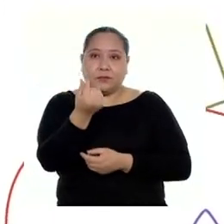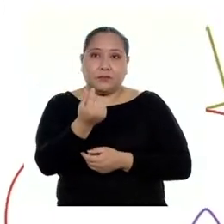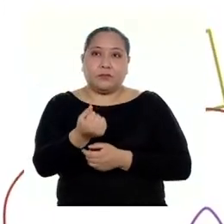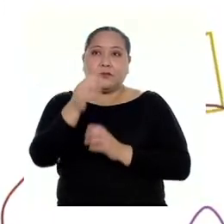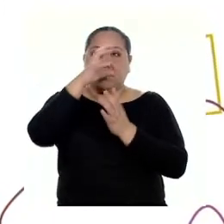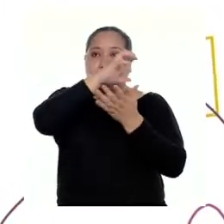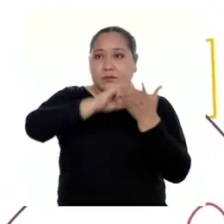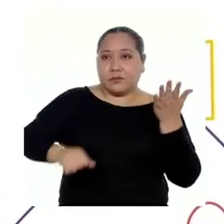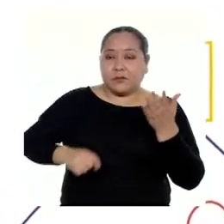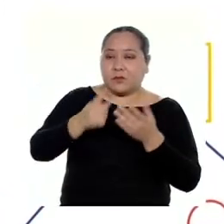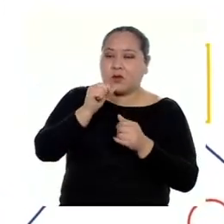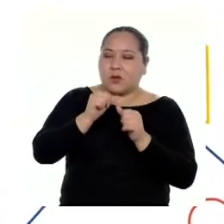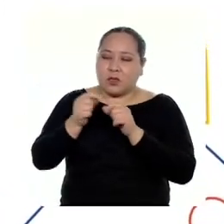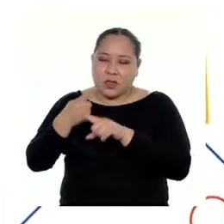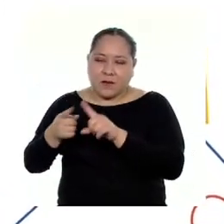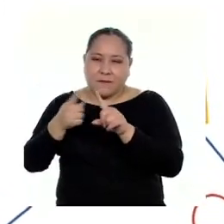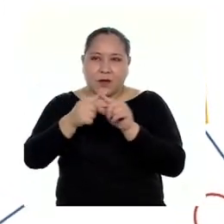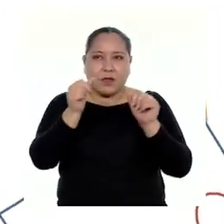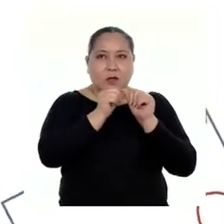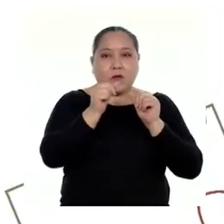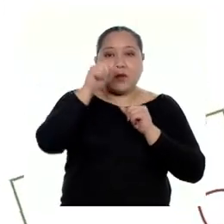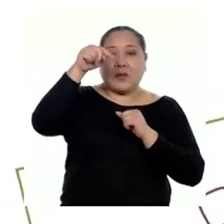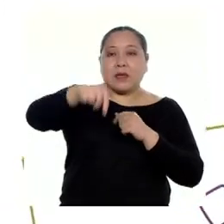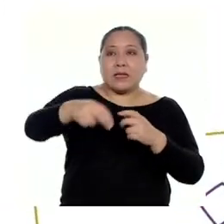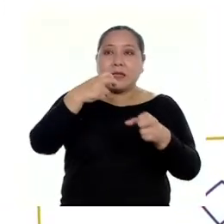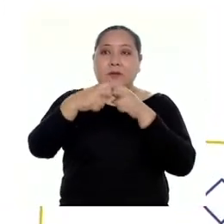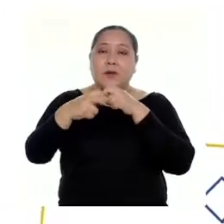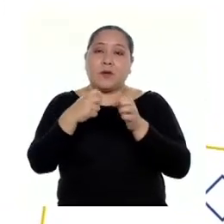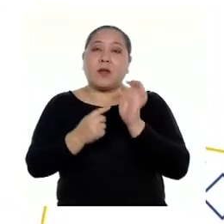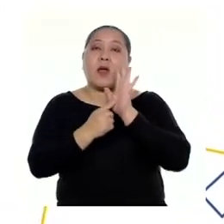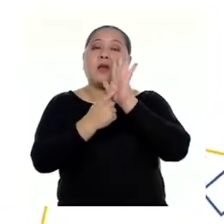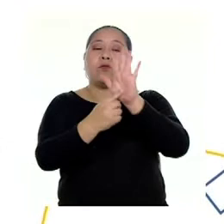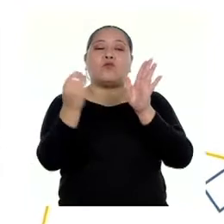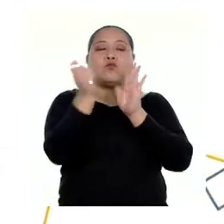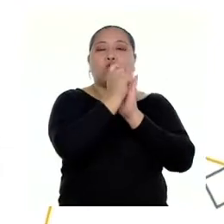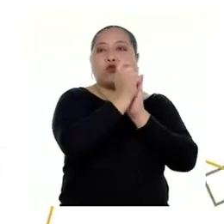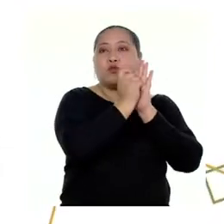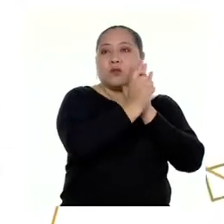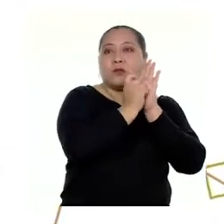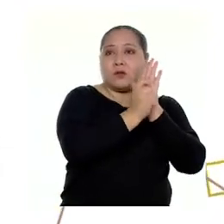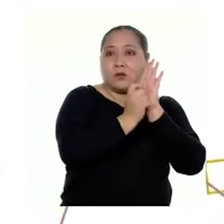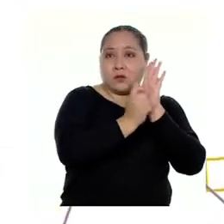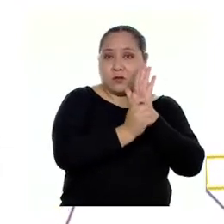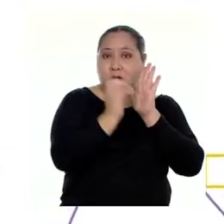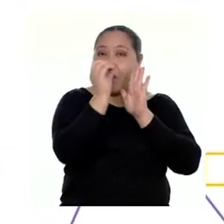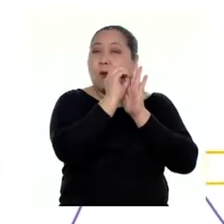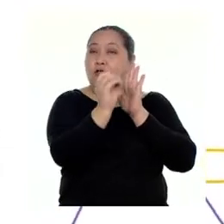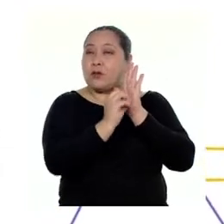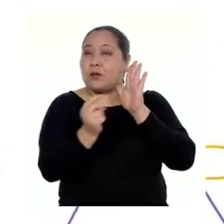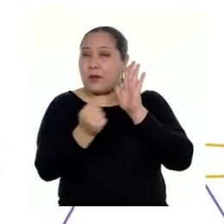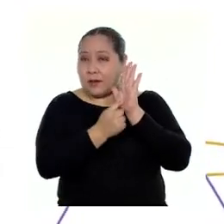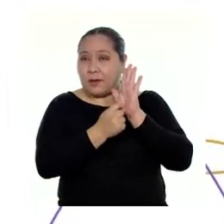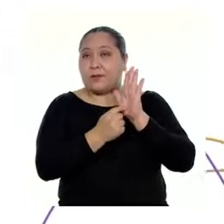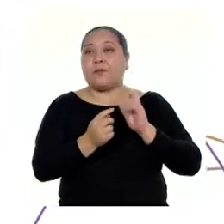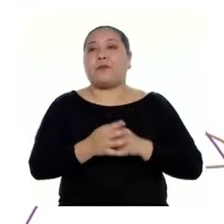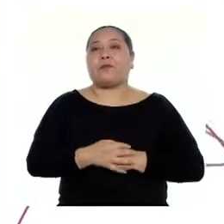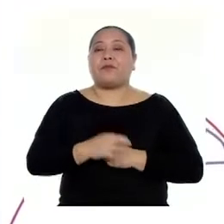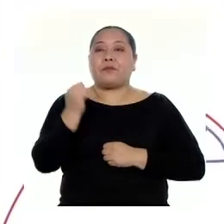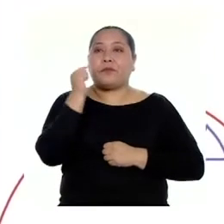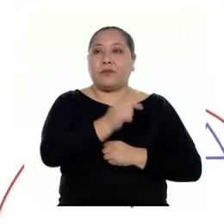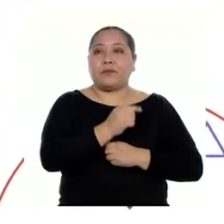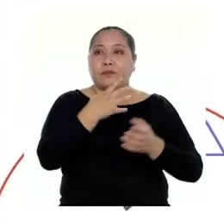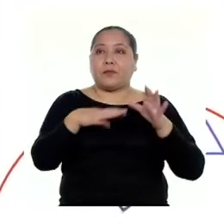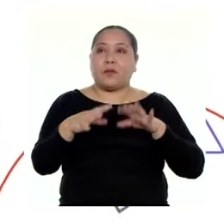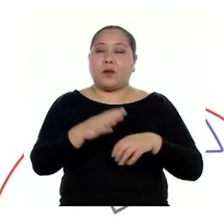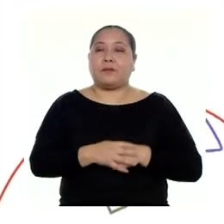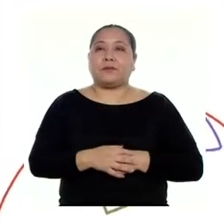descuentos o cantidades de la situación y las expresé mediante operaciones con porcentajes. Esto se